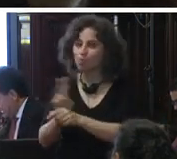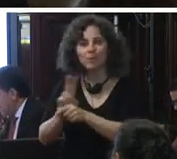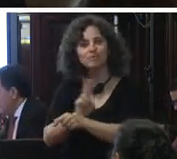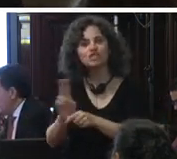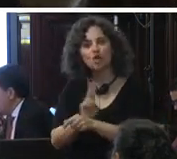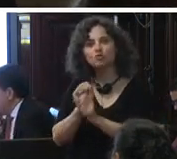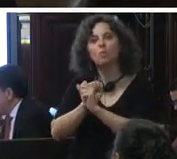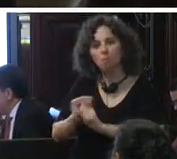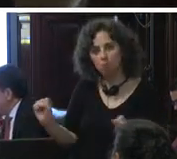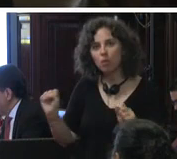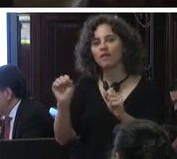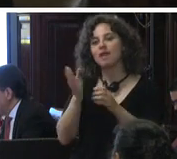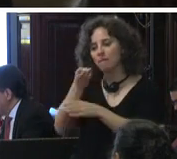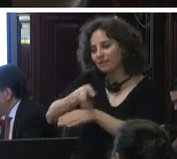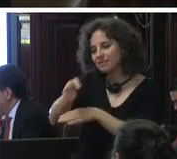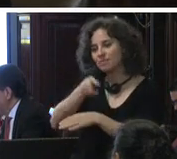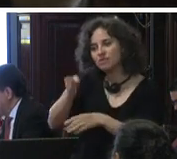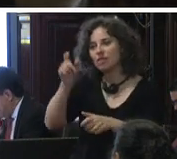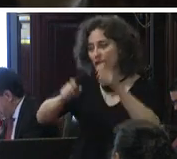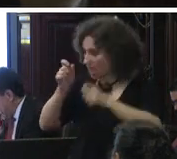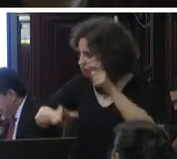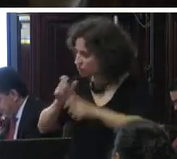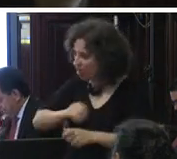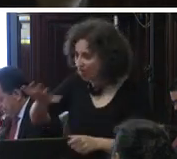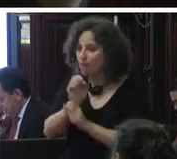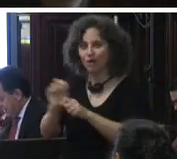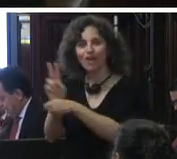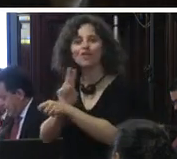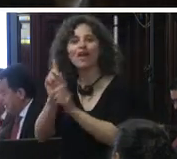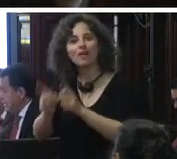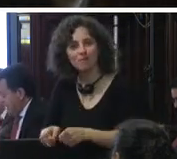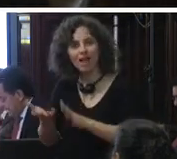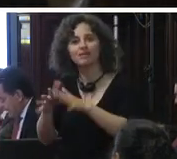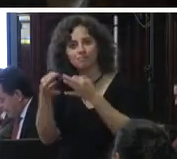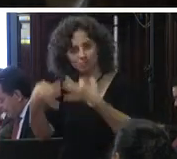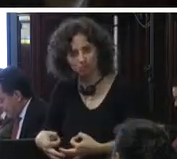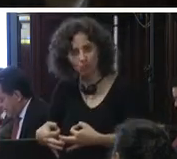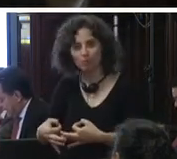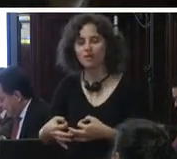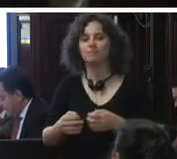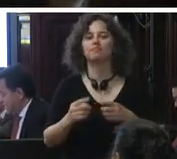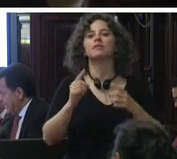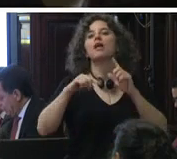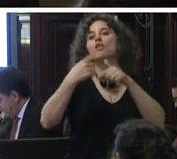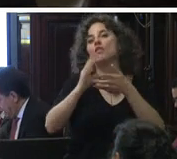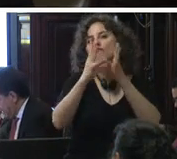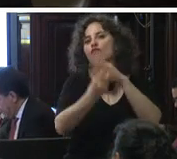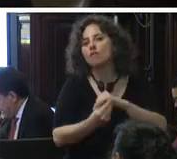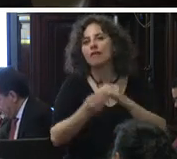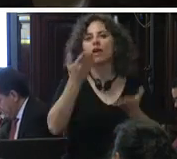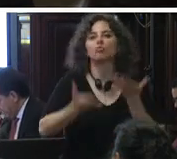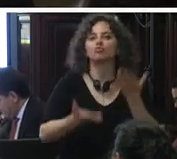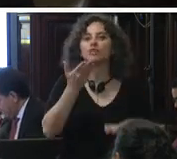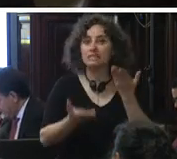cuentan con participación de la sociedad civil de de manera complementaria en materia de justicia